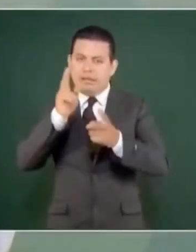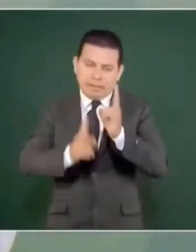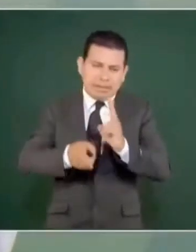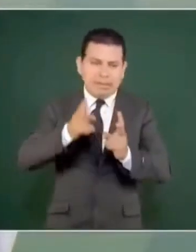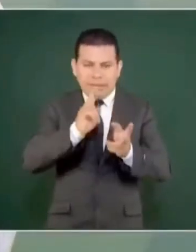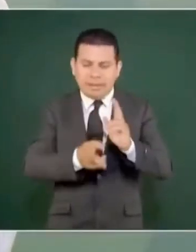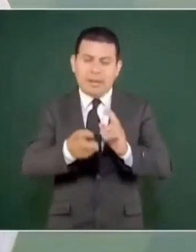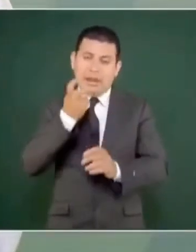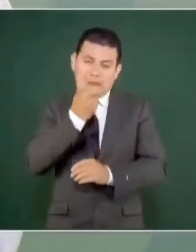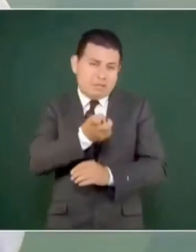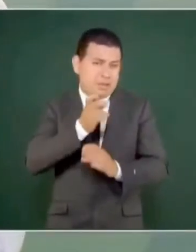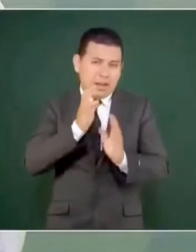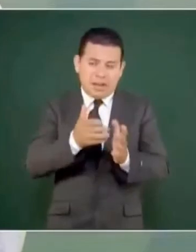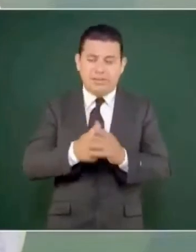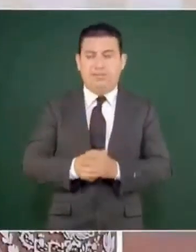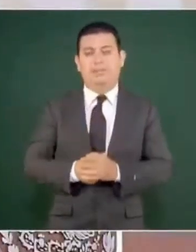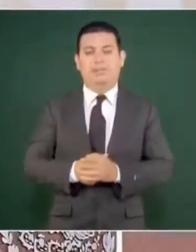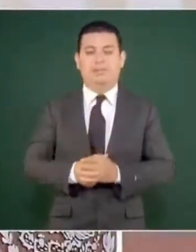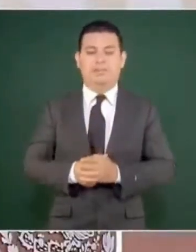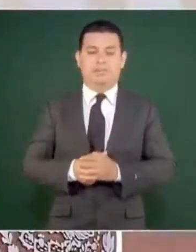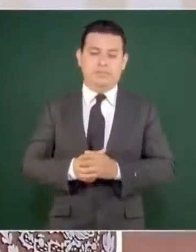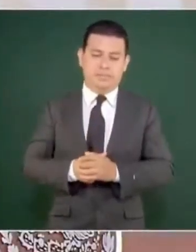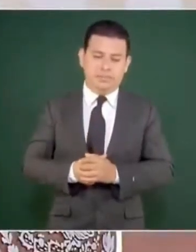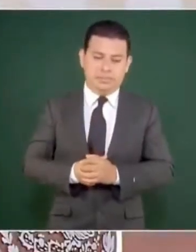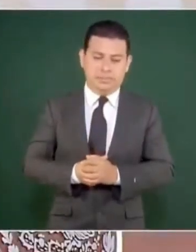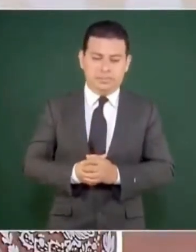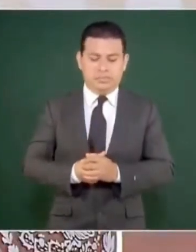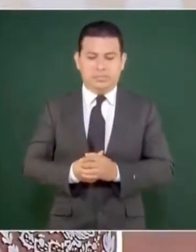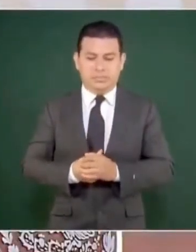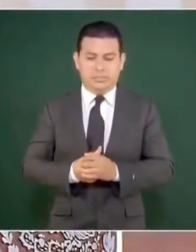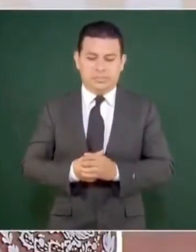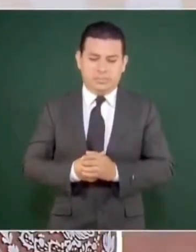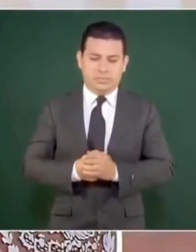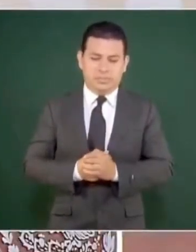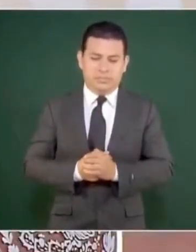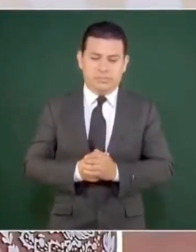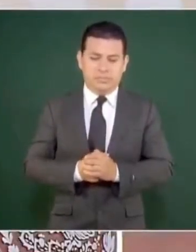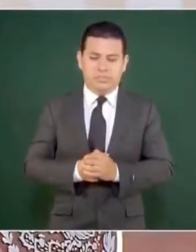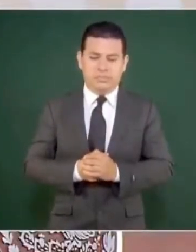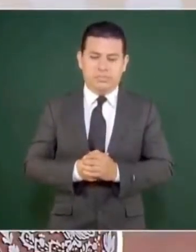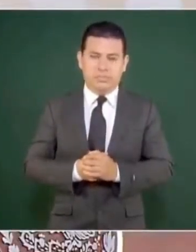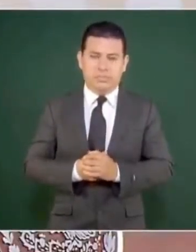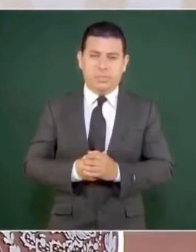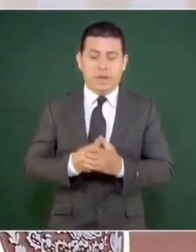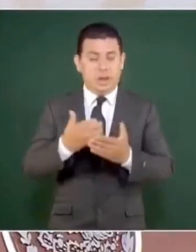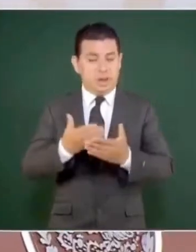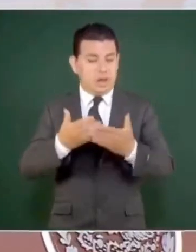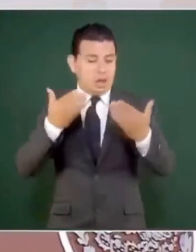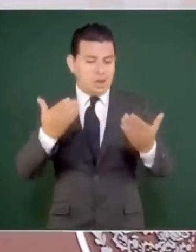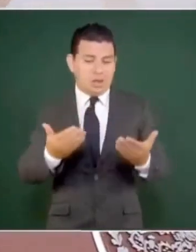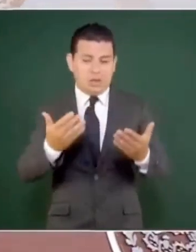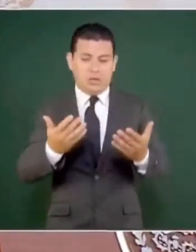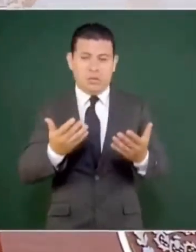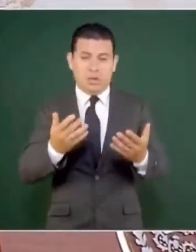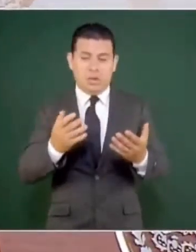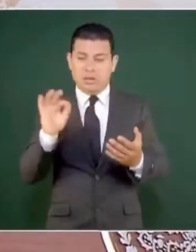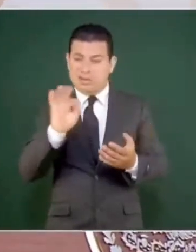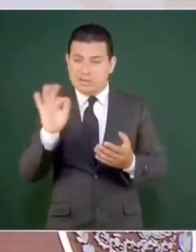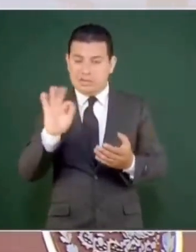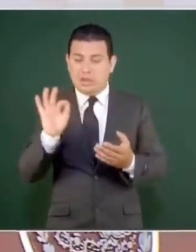Y si los nuevos no se